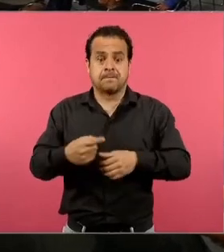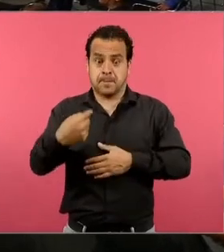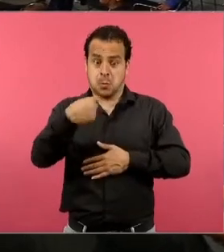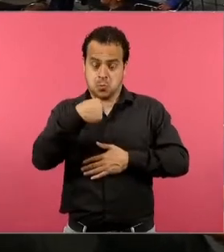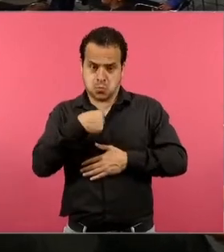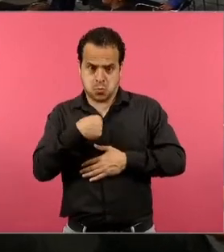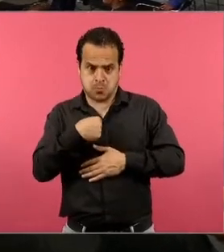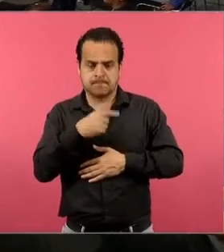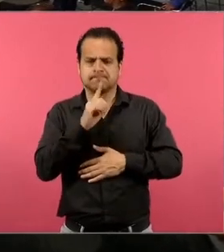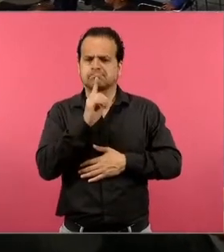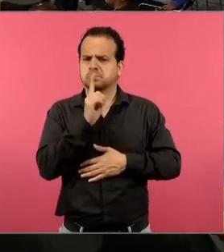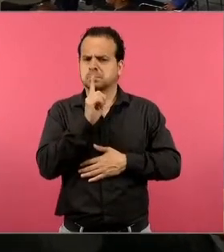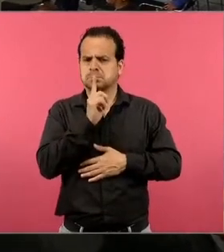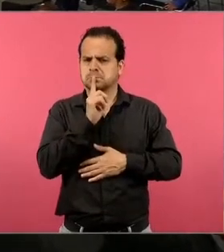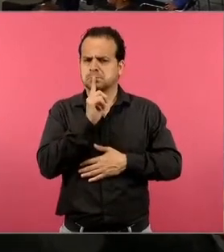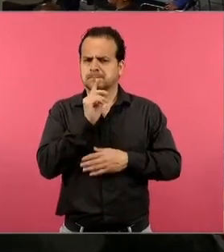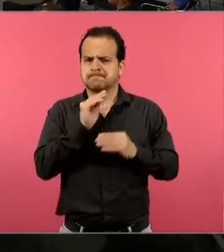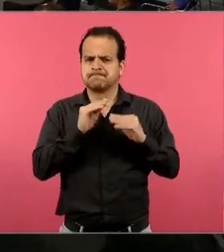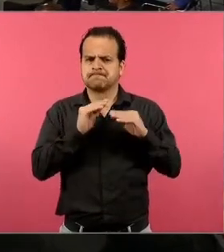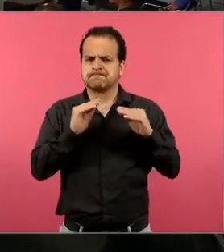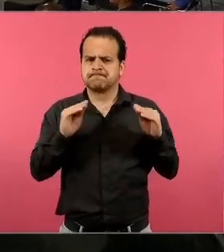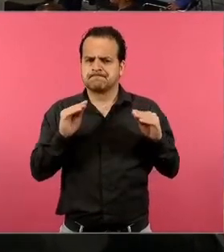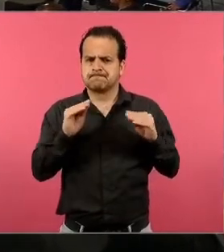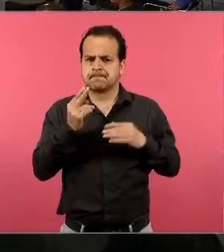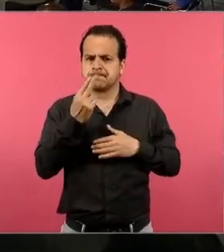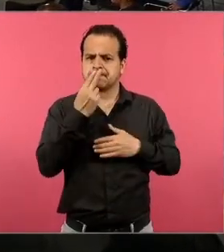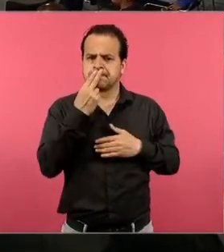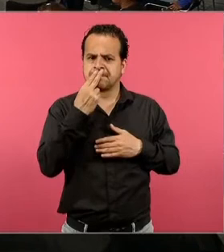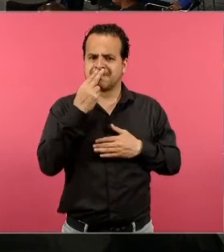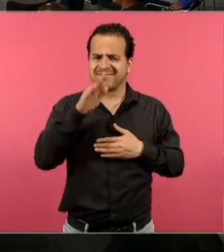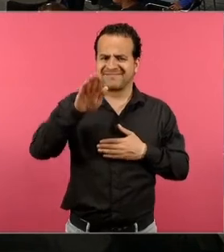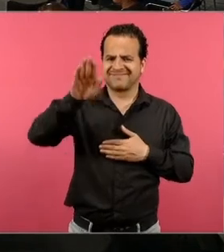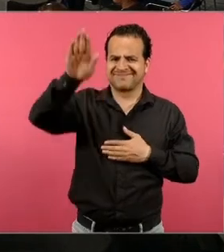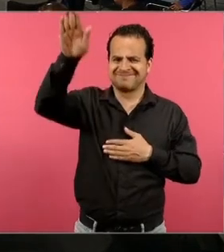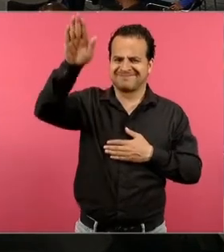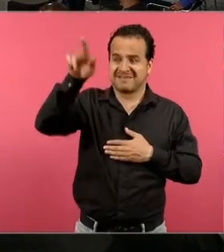cuando los nazis vinieron a llevarse a los comunistas